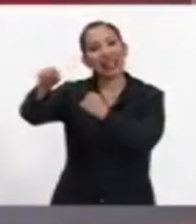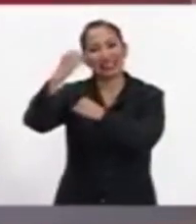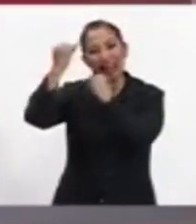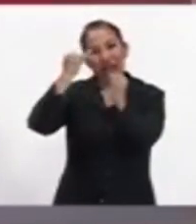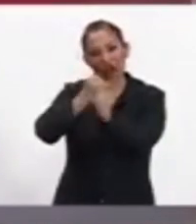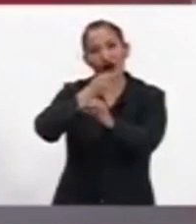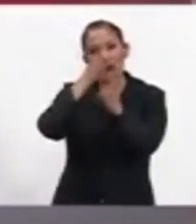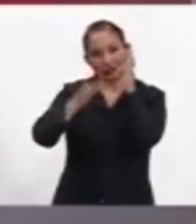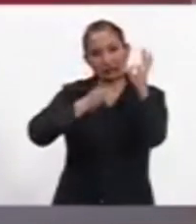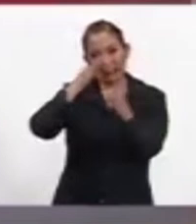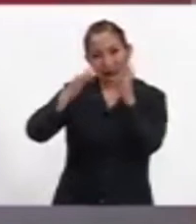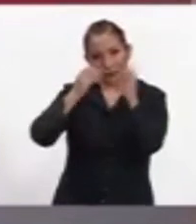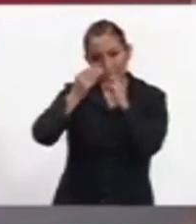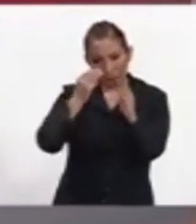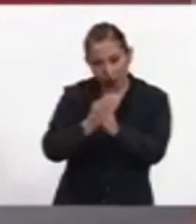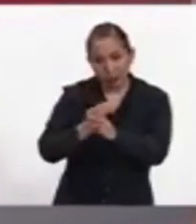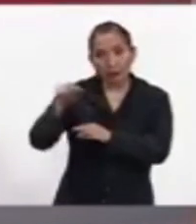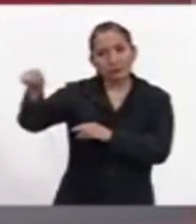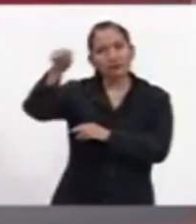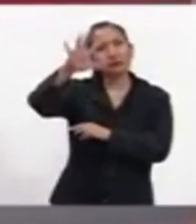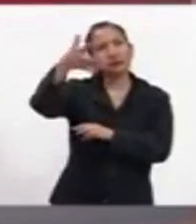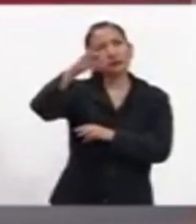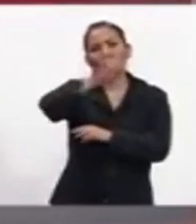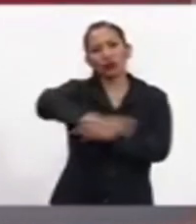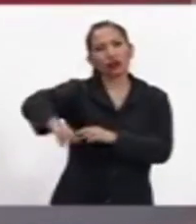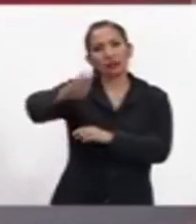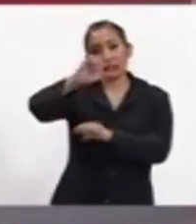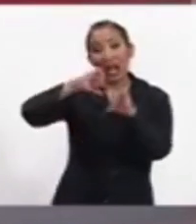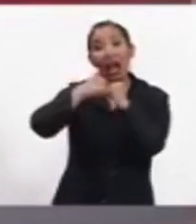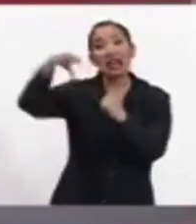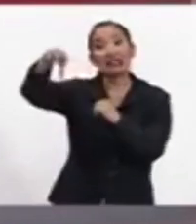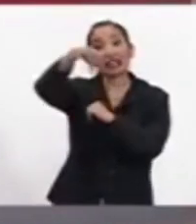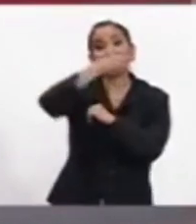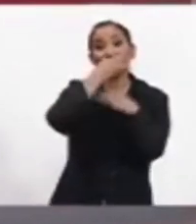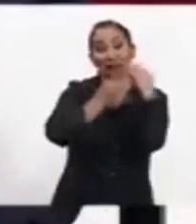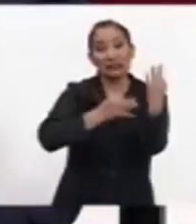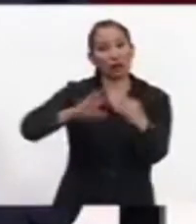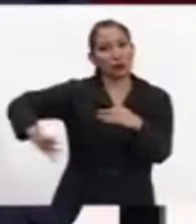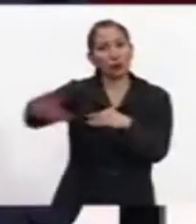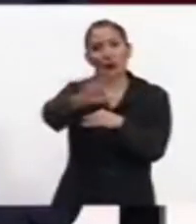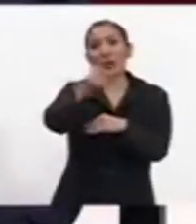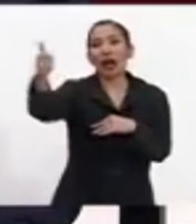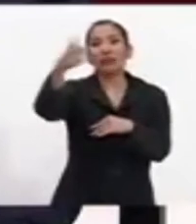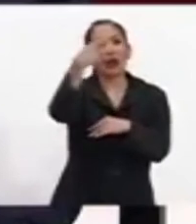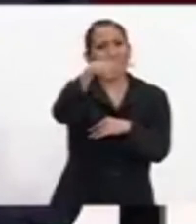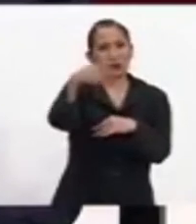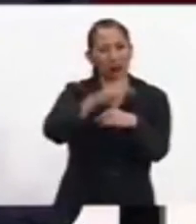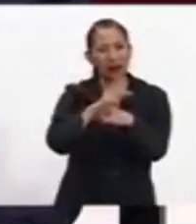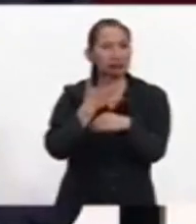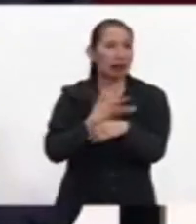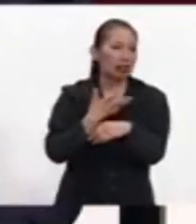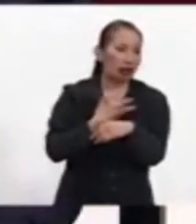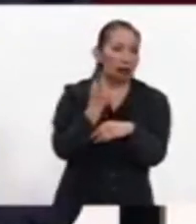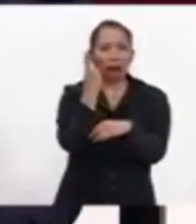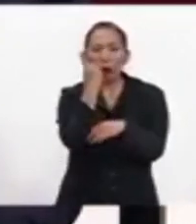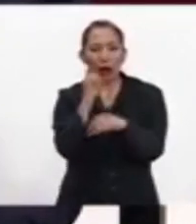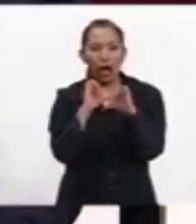internacionales en el mundo. En el mundo hay alrededor de 200 agencias de noticias, prácticamente cada país tiene por lo menos